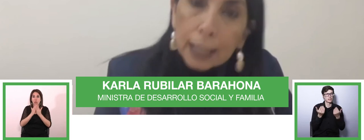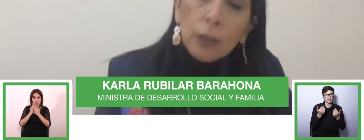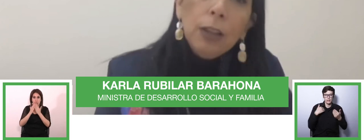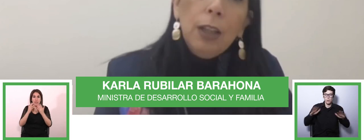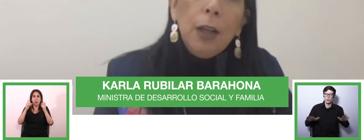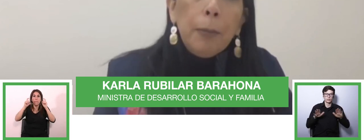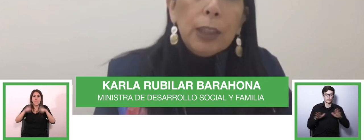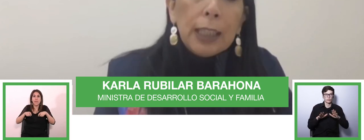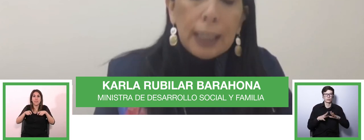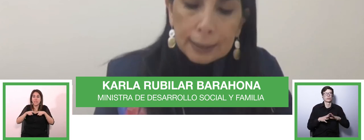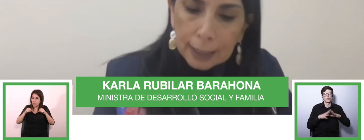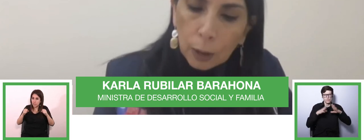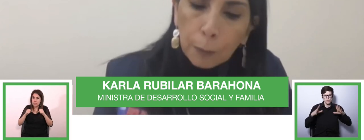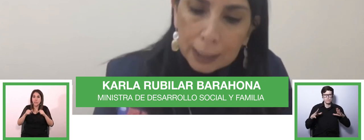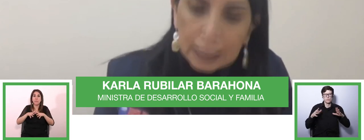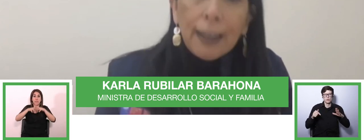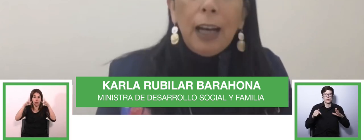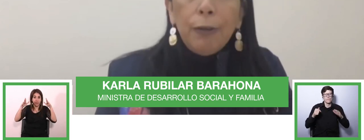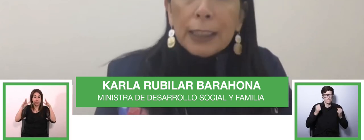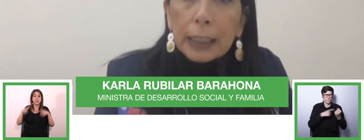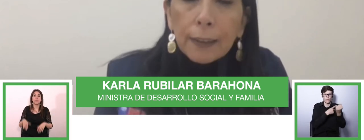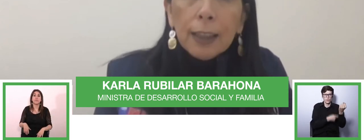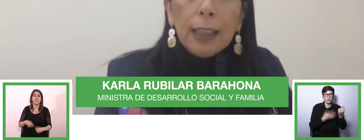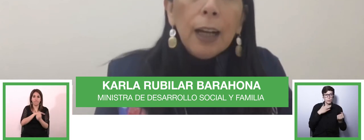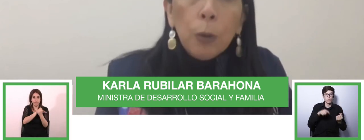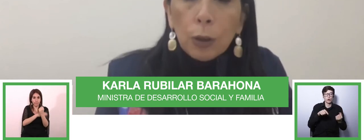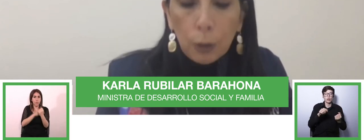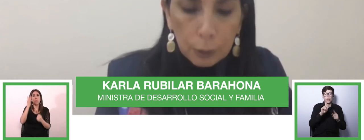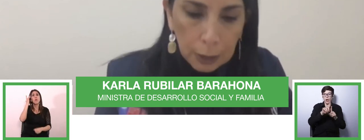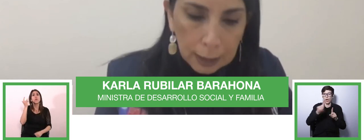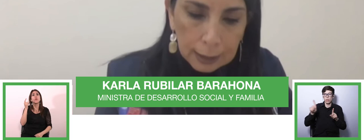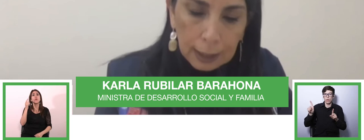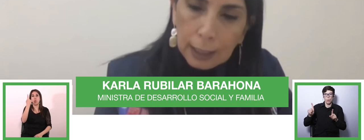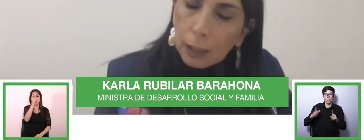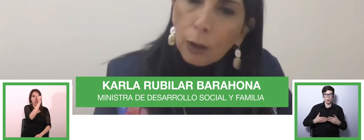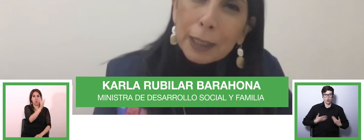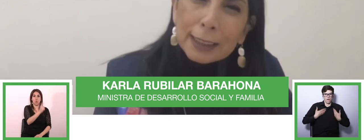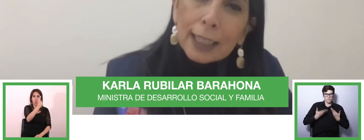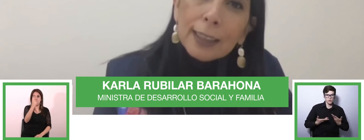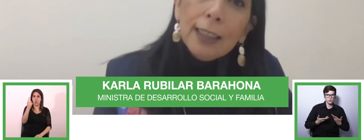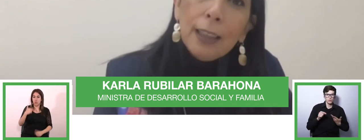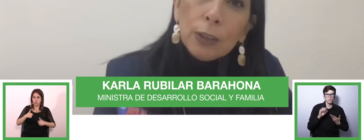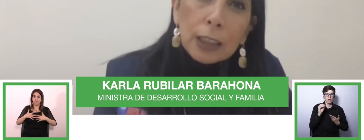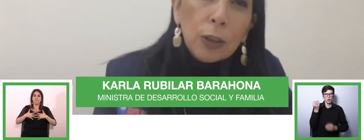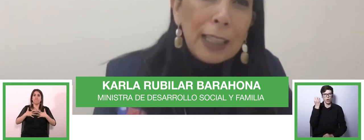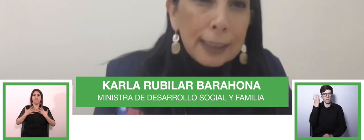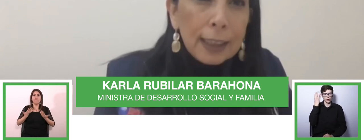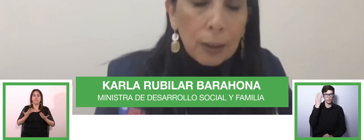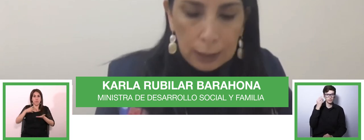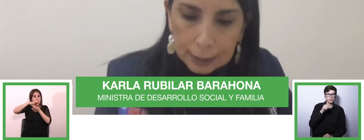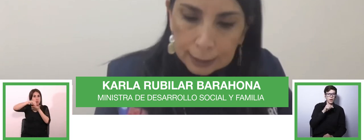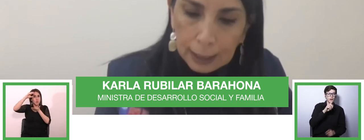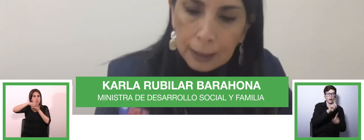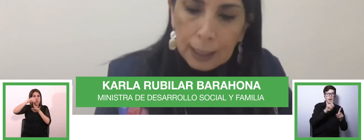extraordinarios porque las necesidades operativas afectivas de cada uno de los estudiantes los aprendizajes de los niños las